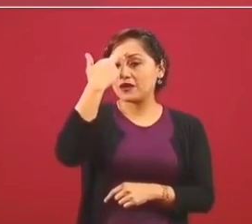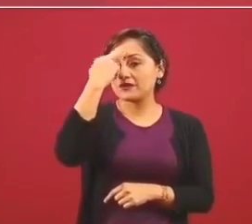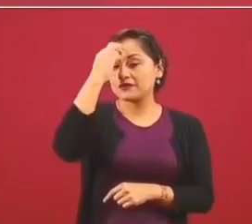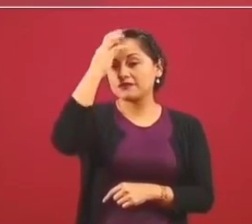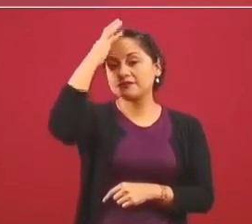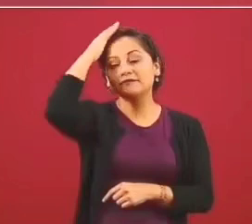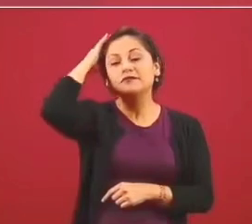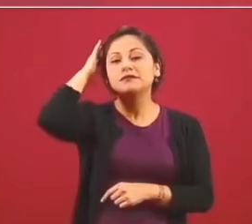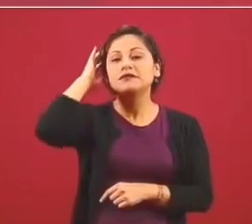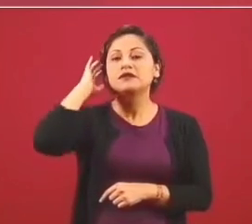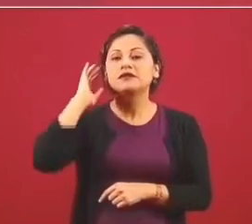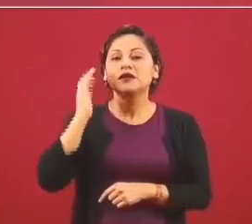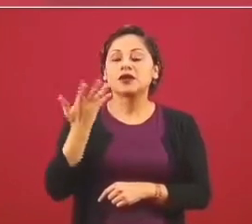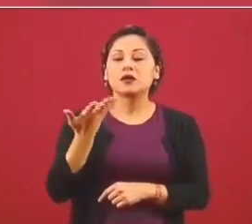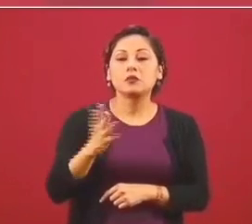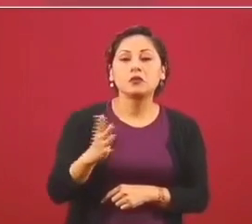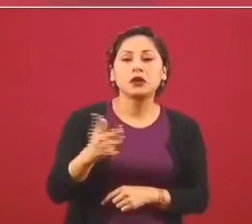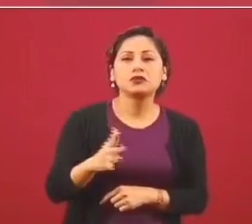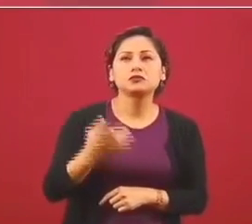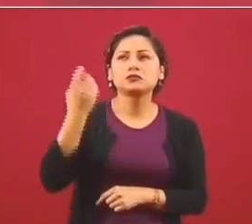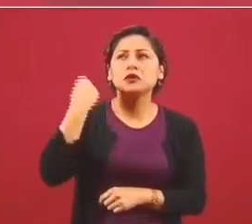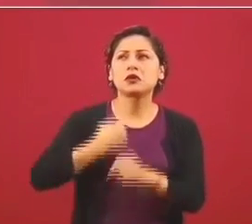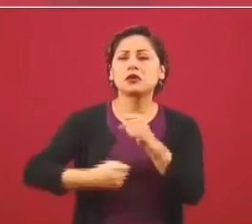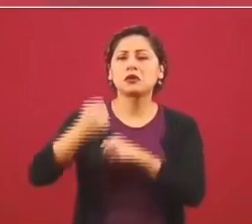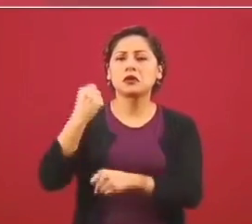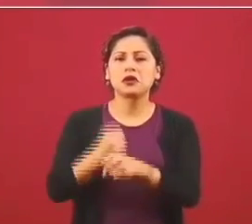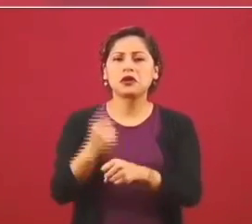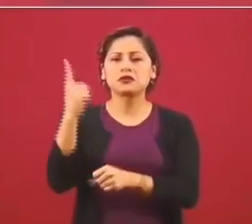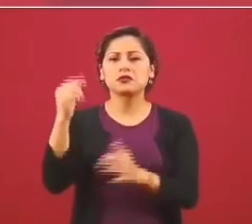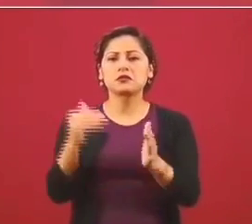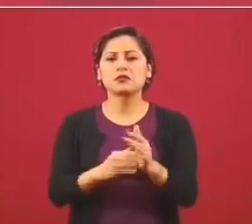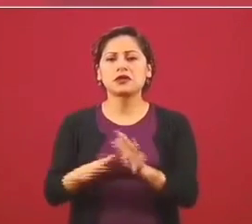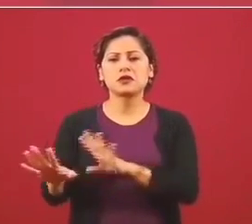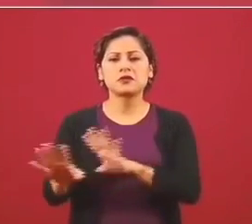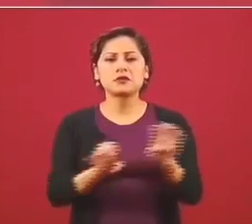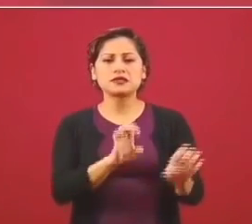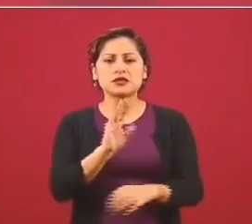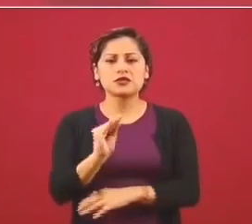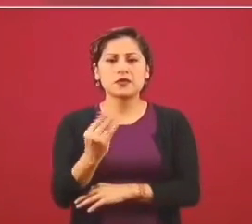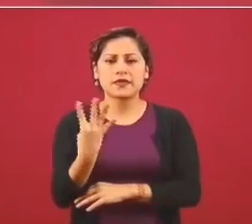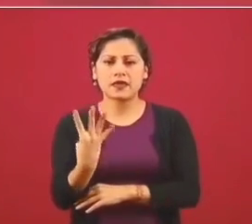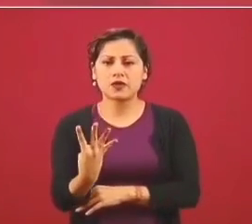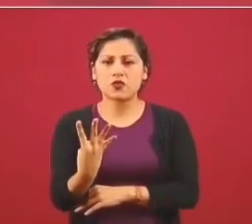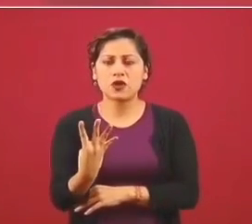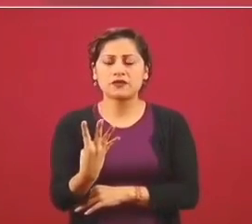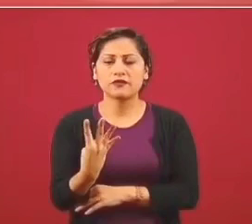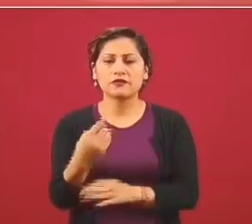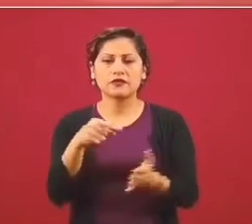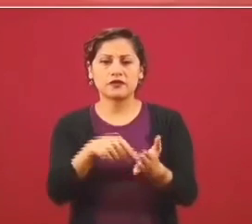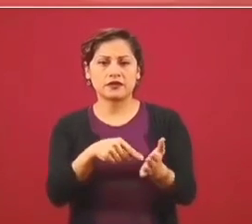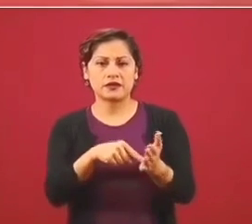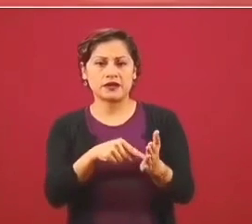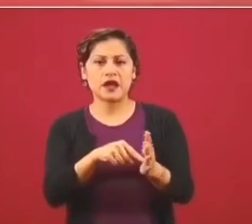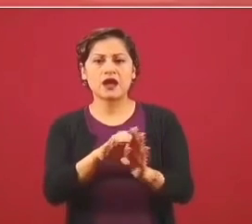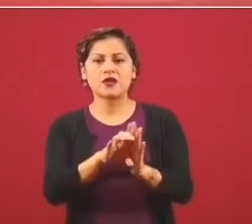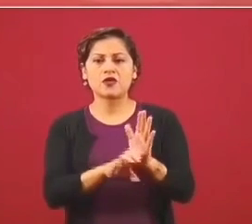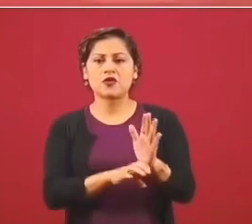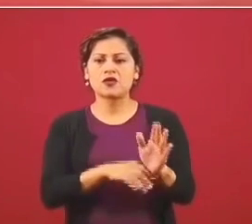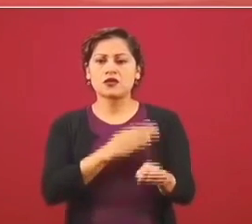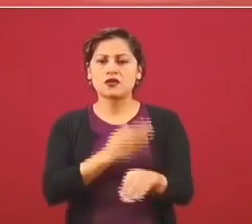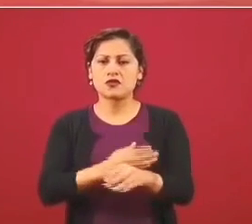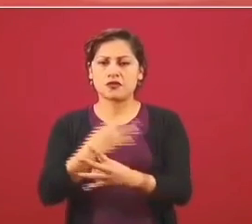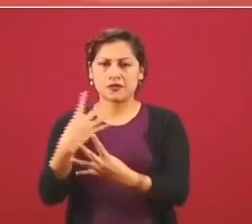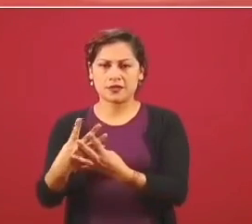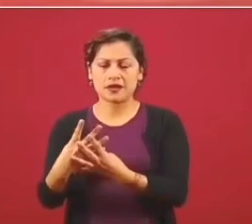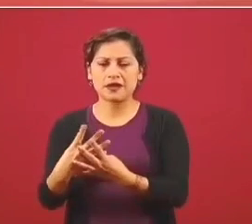1994 al al Código Penal para